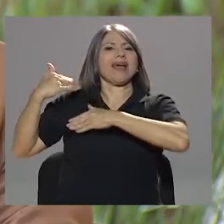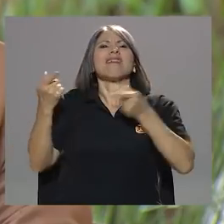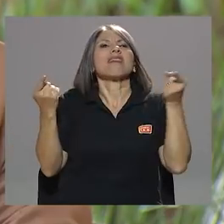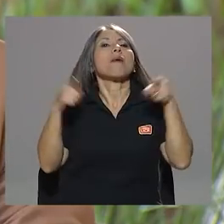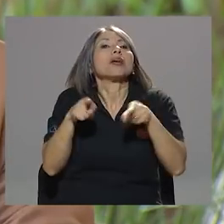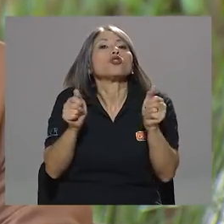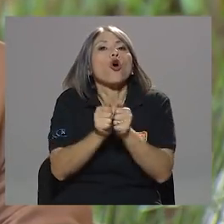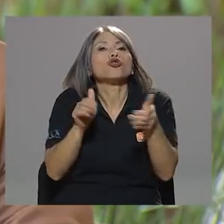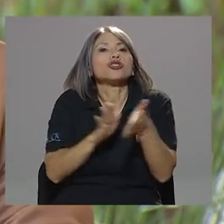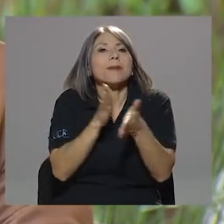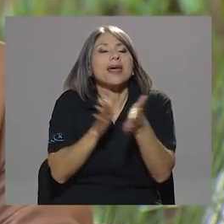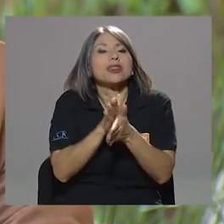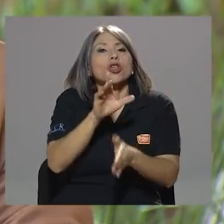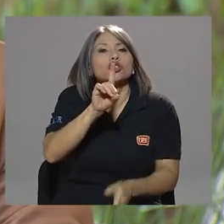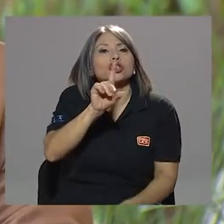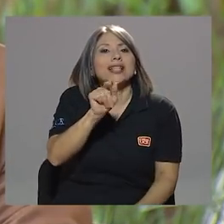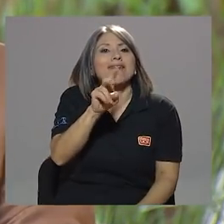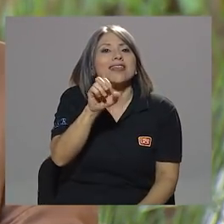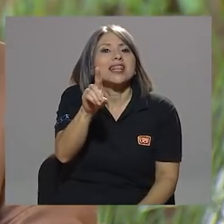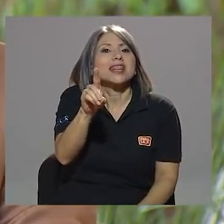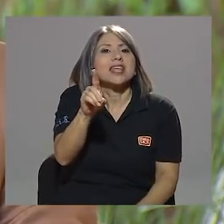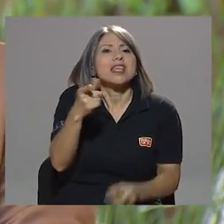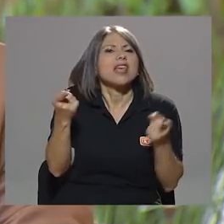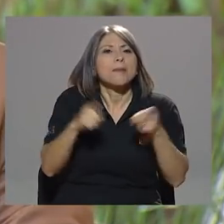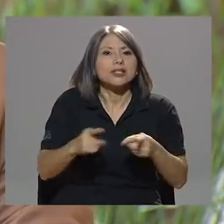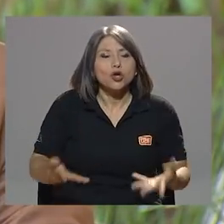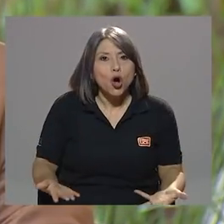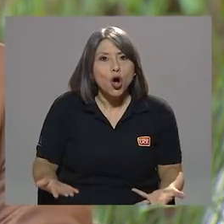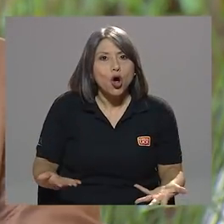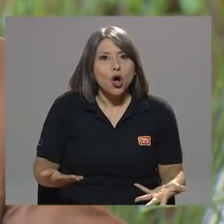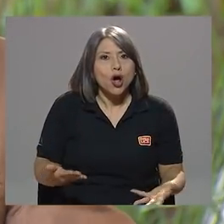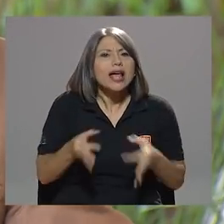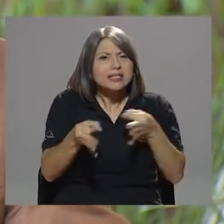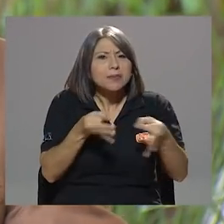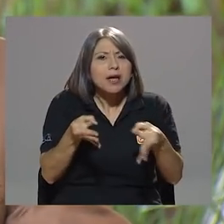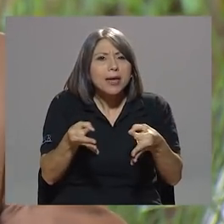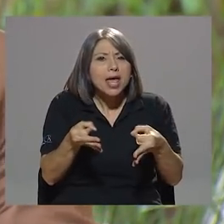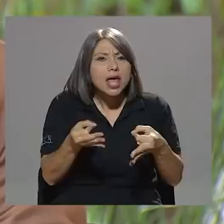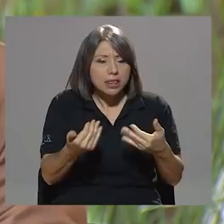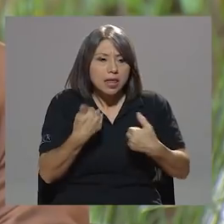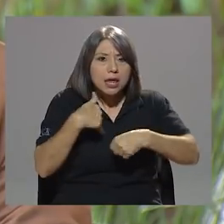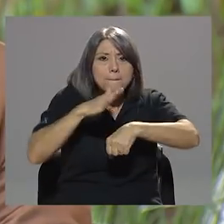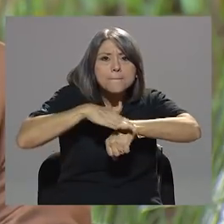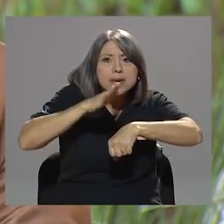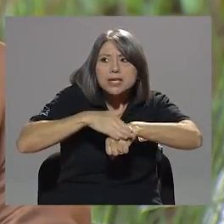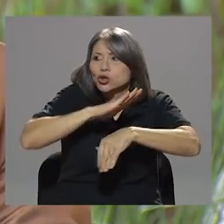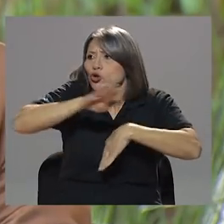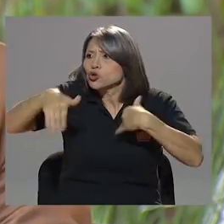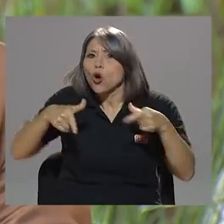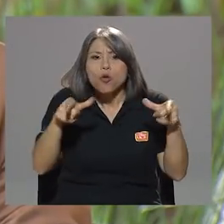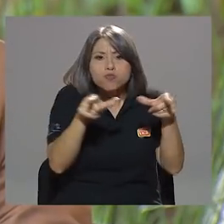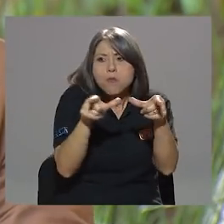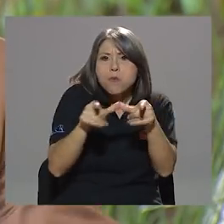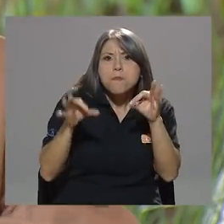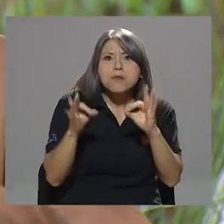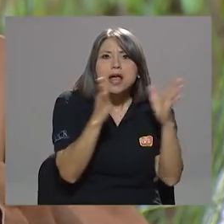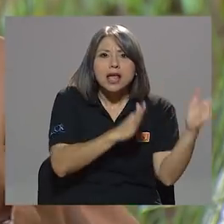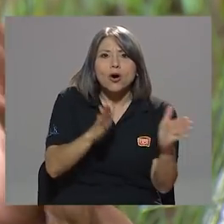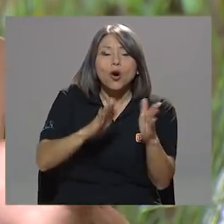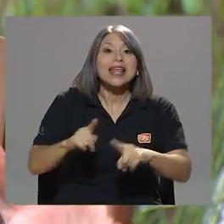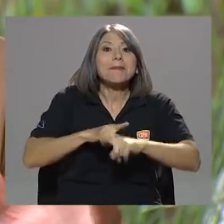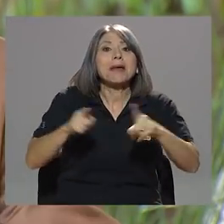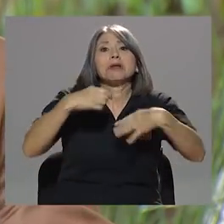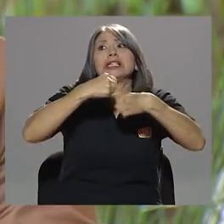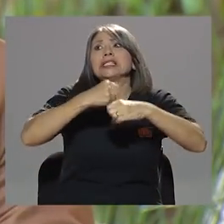¿Qué pasó? Teniendo permisos, teniendo todo lo que tenía en orden y le montaron